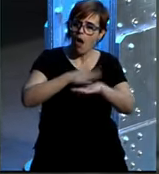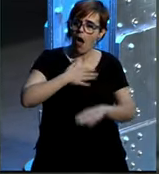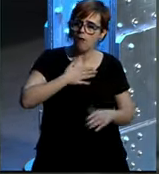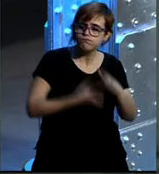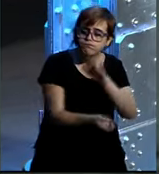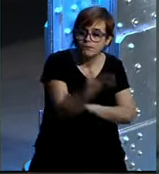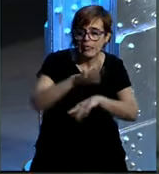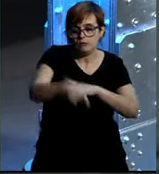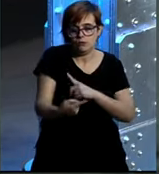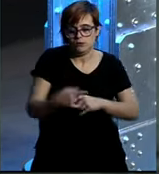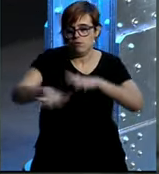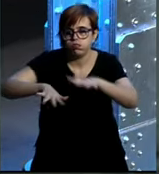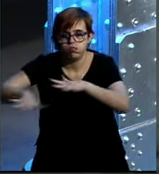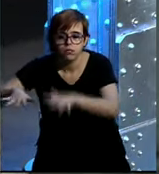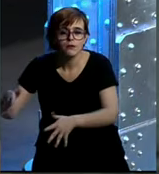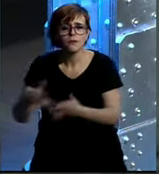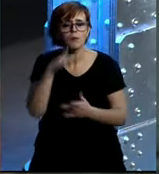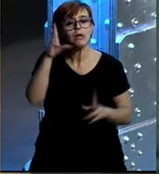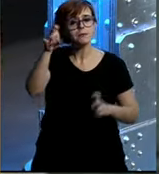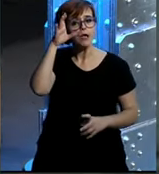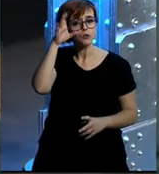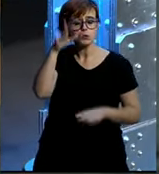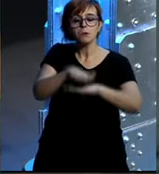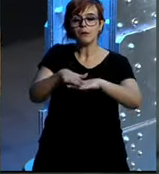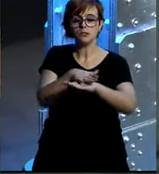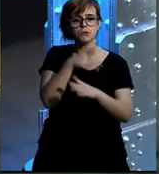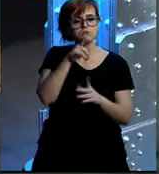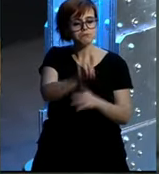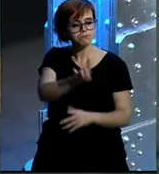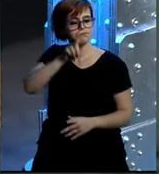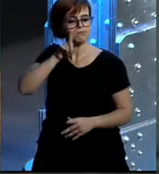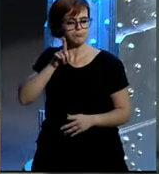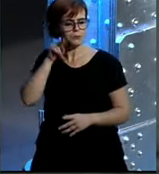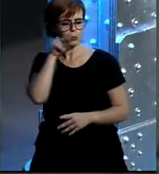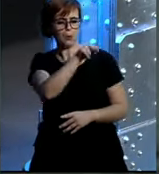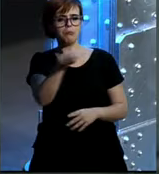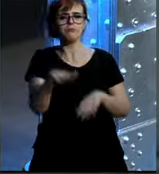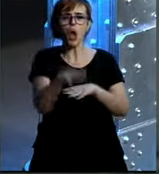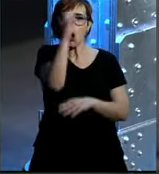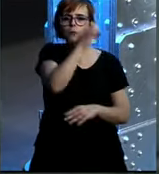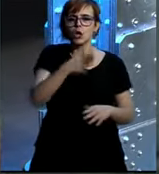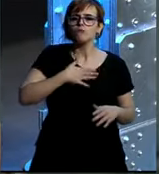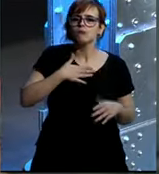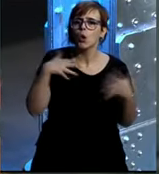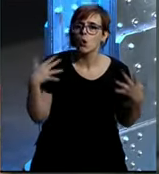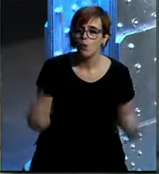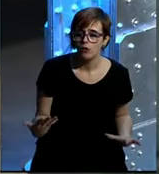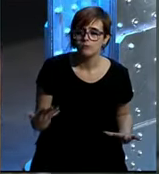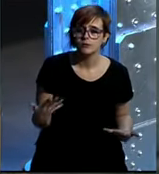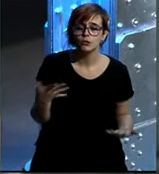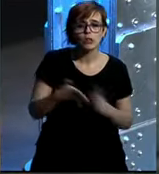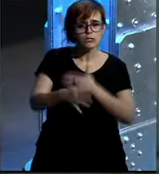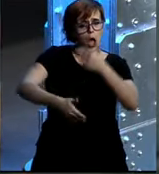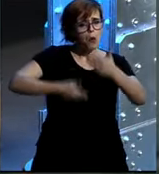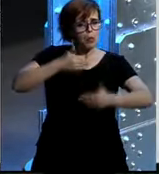participativos. Entonces, en cuanto a la escucha, de una manera muy básica, lo que queríamos saber es qué estaban diciendo de nosotros. Y para ello establecimos un